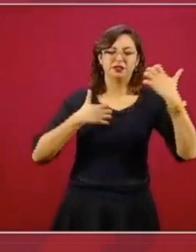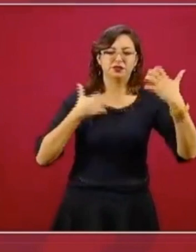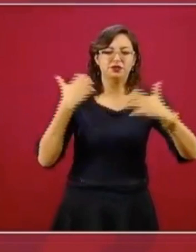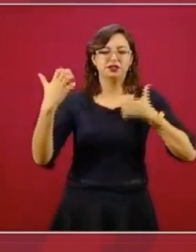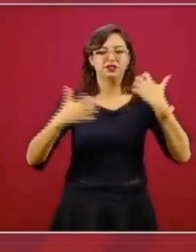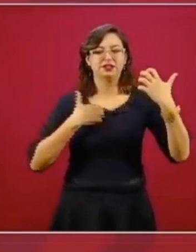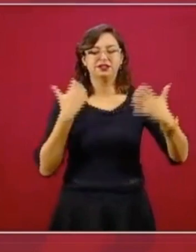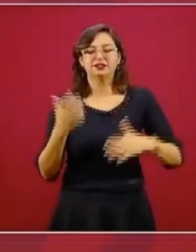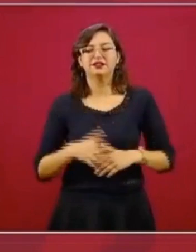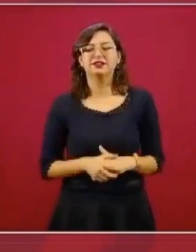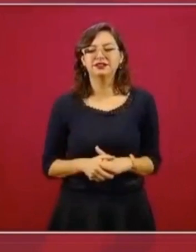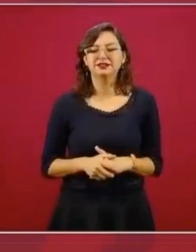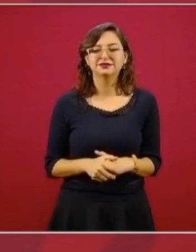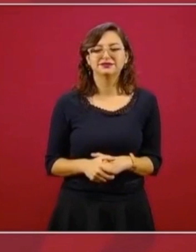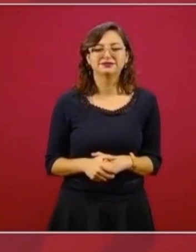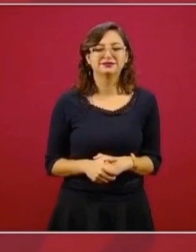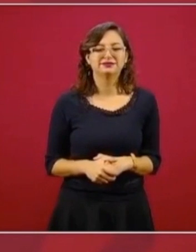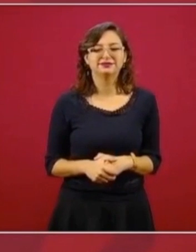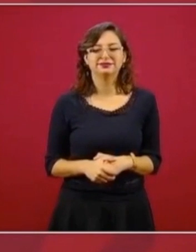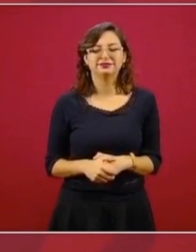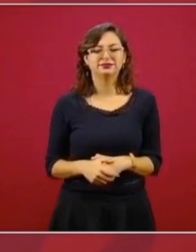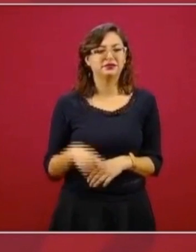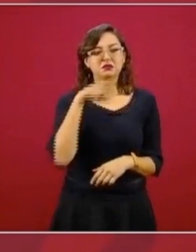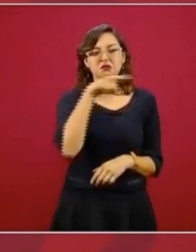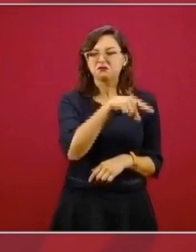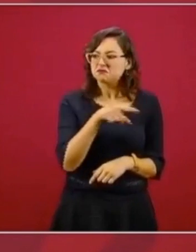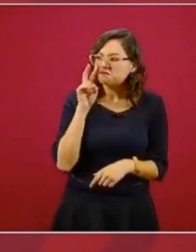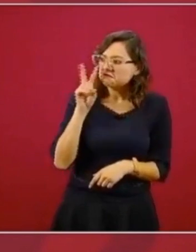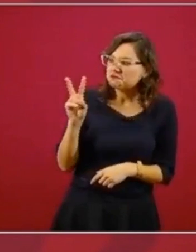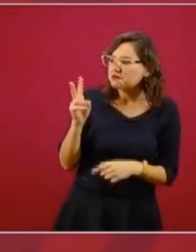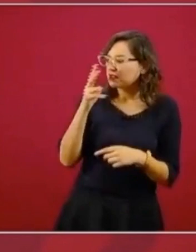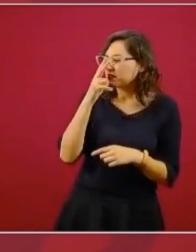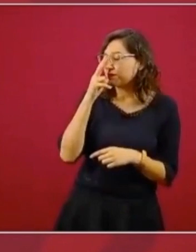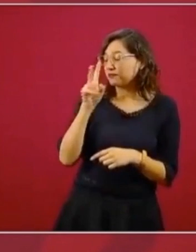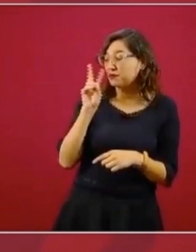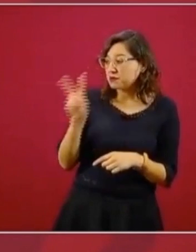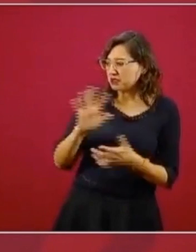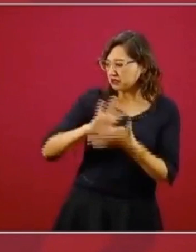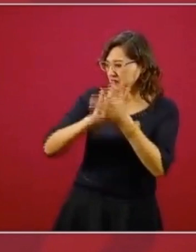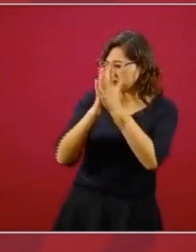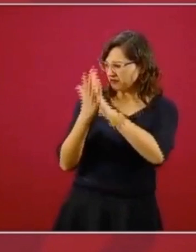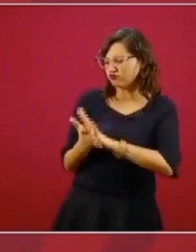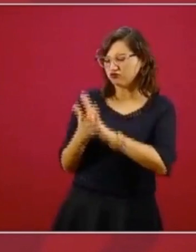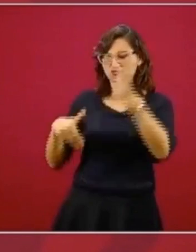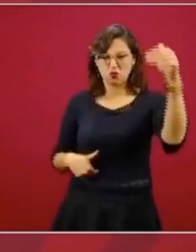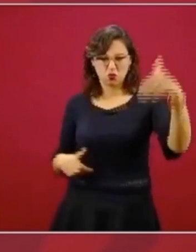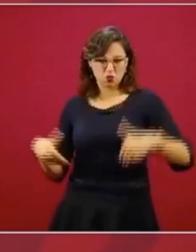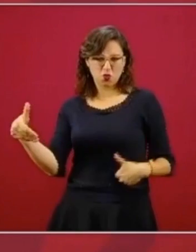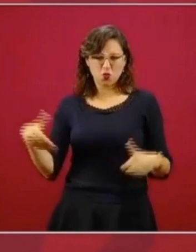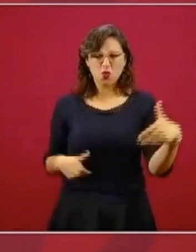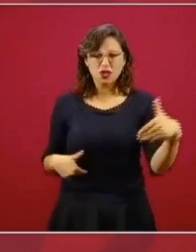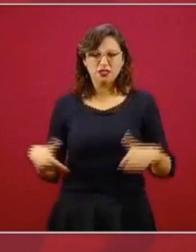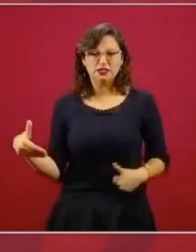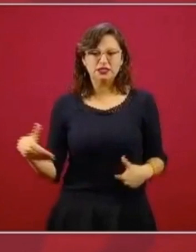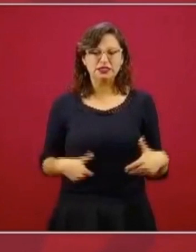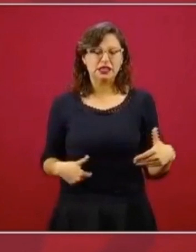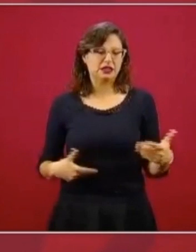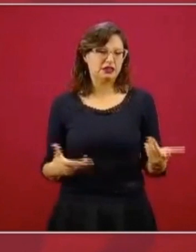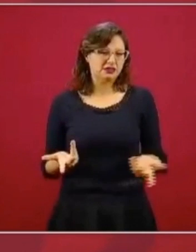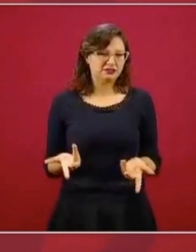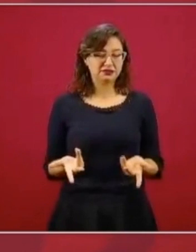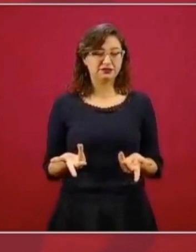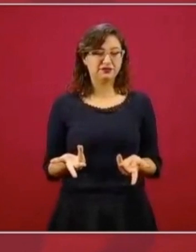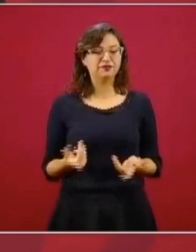porque les molesta la transformación, quisieran mantener el mismo régimen